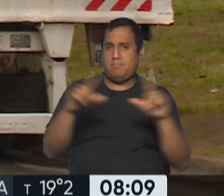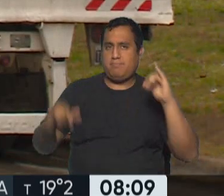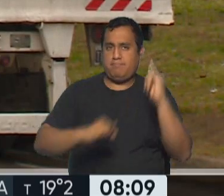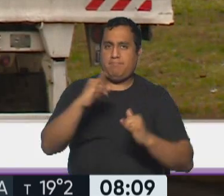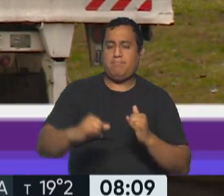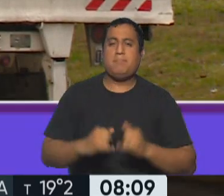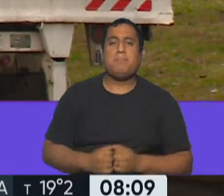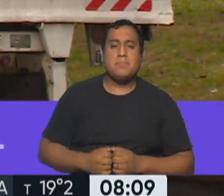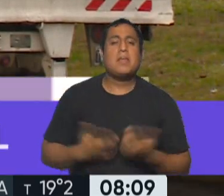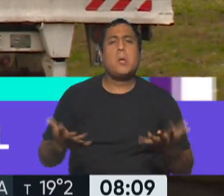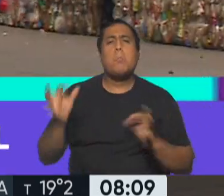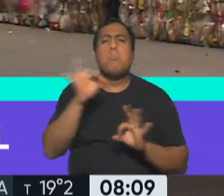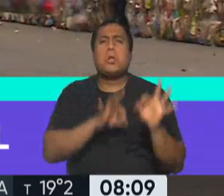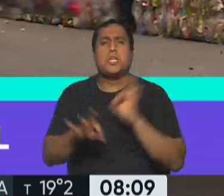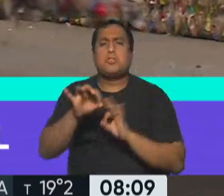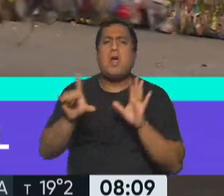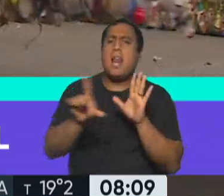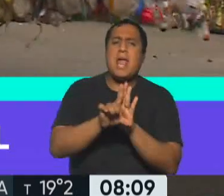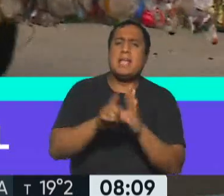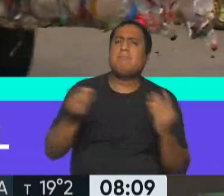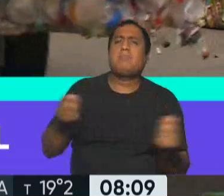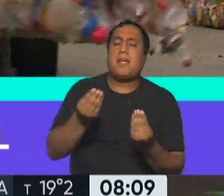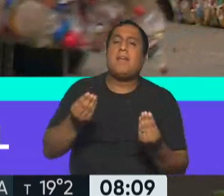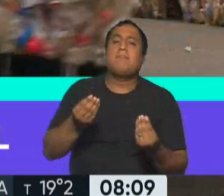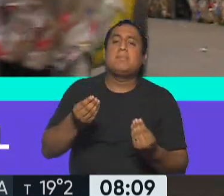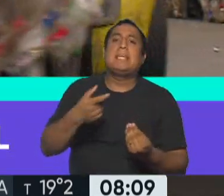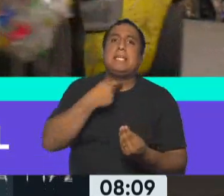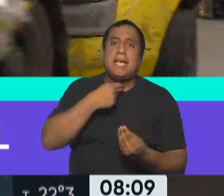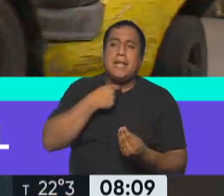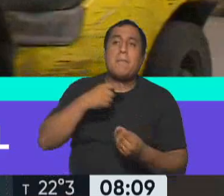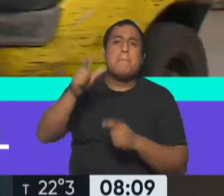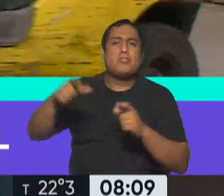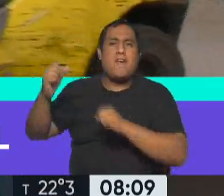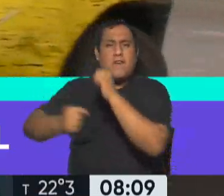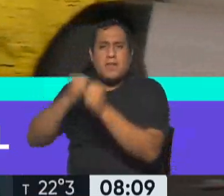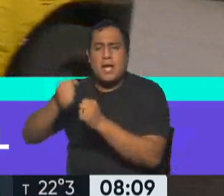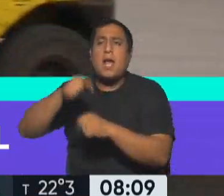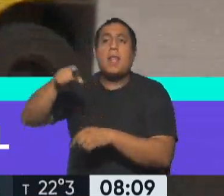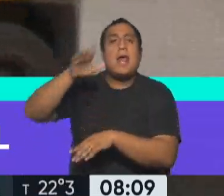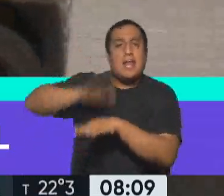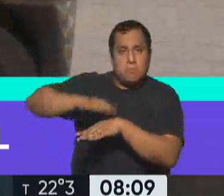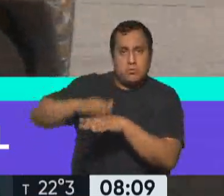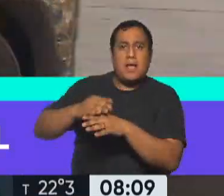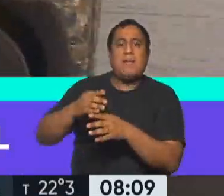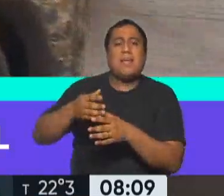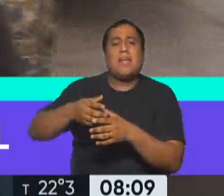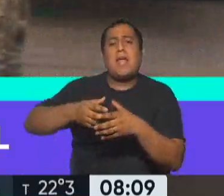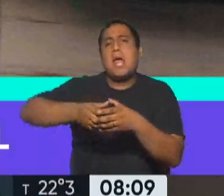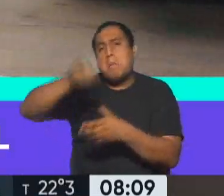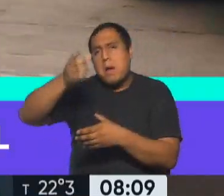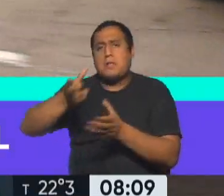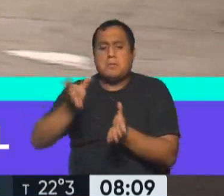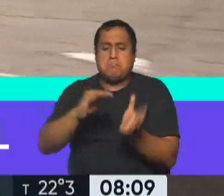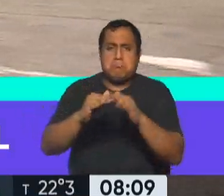Se trata de un proyecto de ley que busca ser responsables a los fabricantes por los envases que ponen en el mercado y que